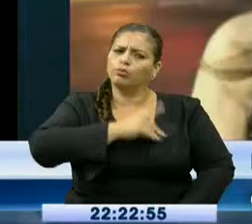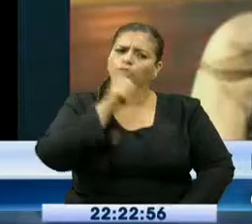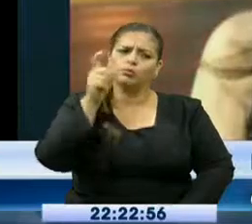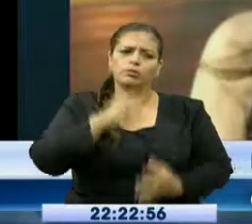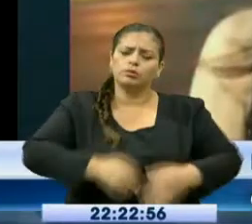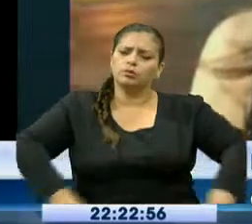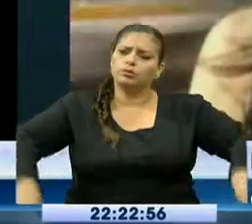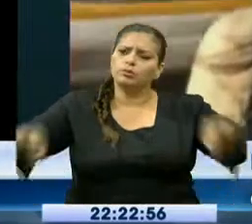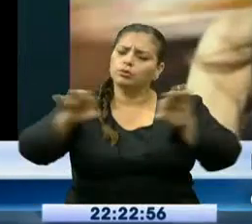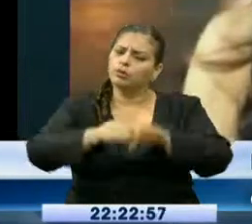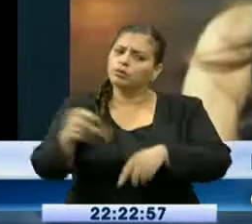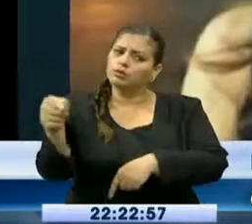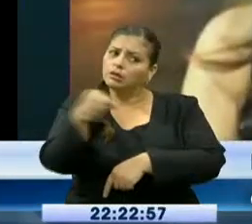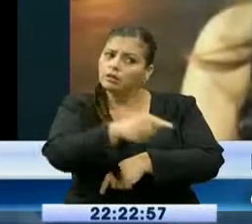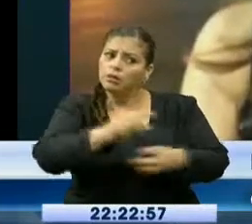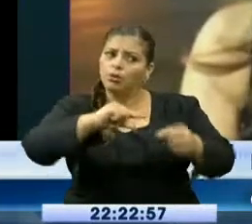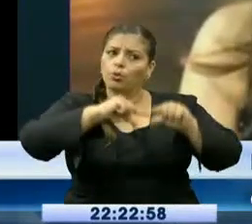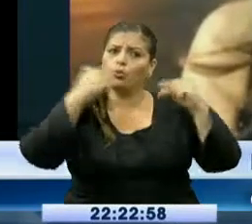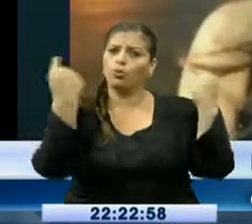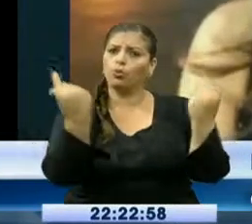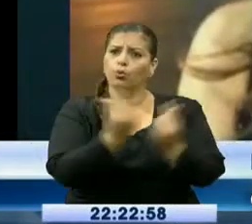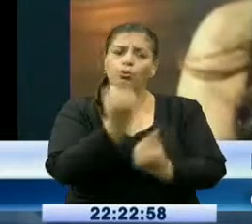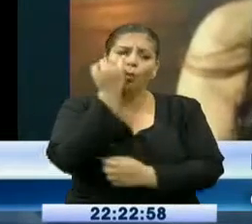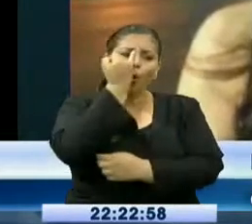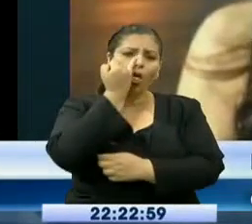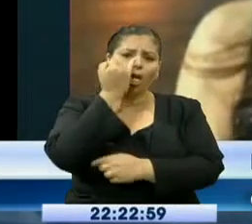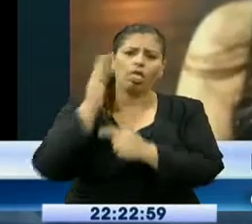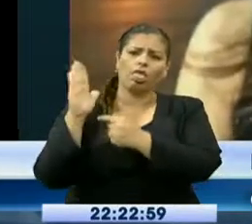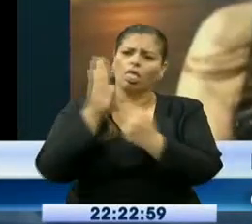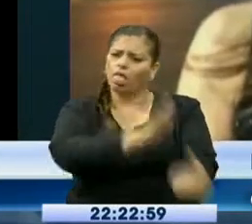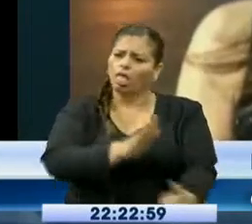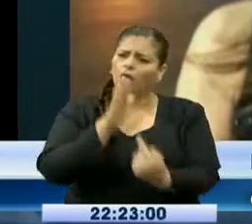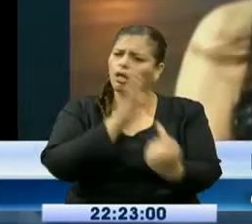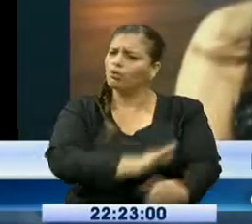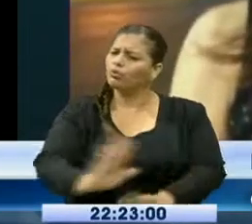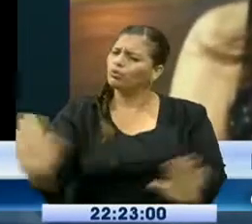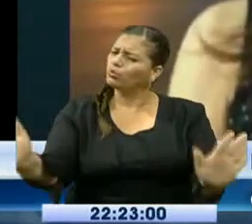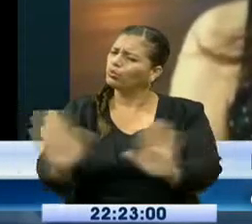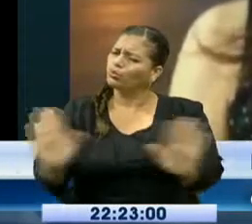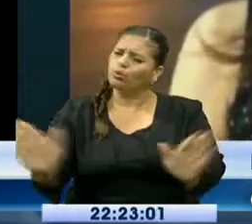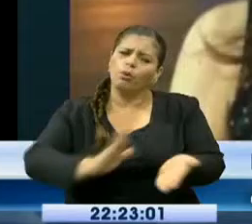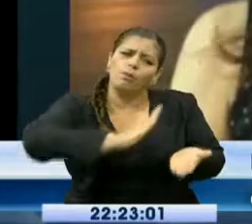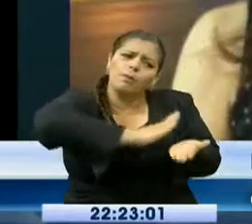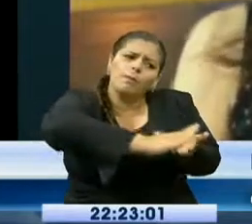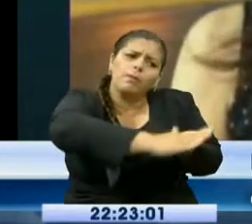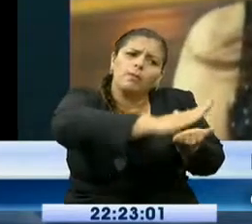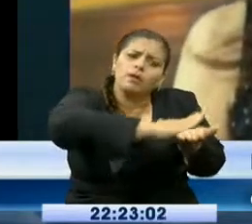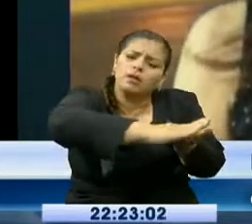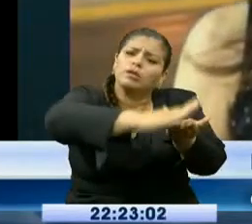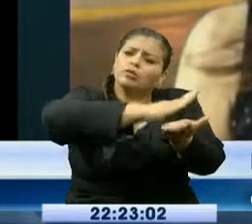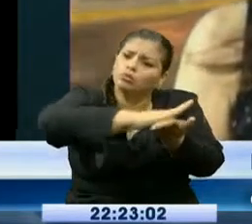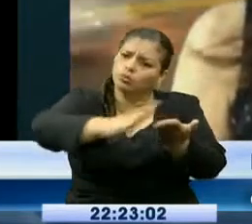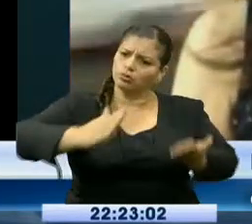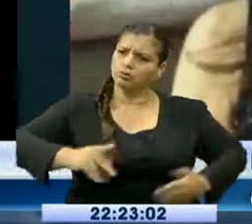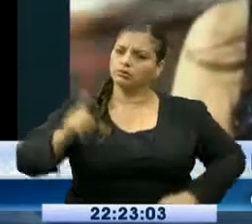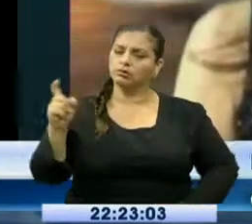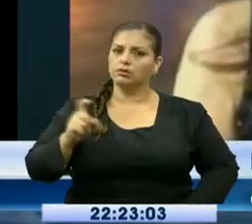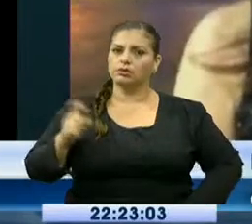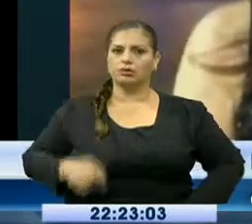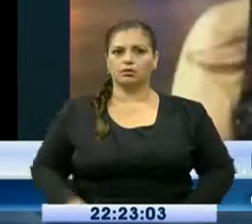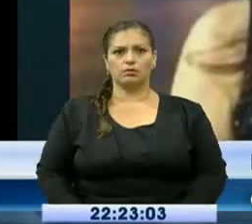perdón a estos grupos por los abusos que se han cometido en su contra y también vimos algo particular, las misas se dieron en tres